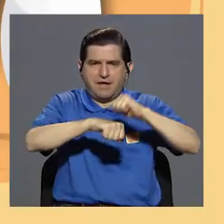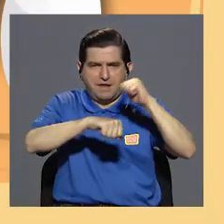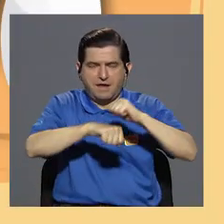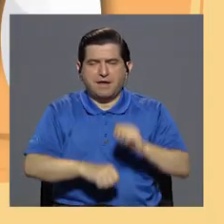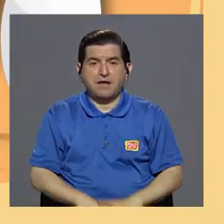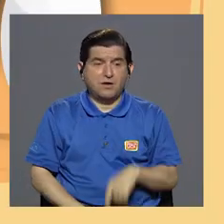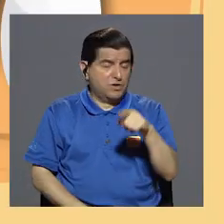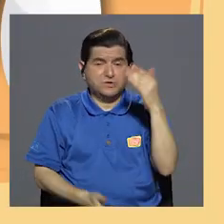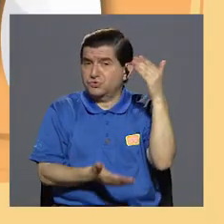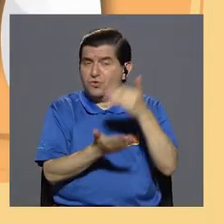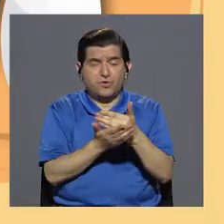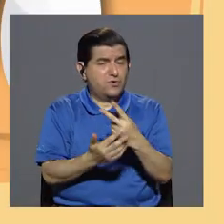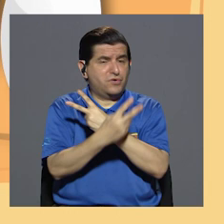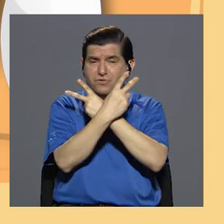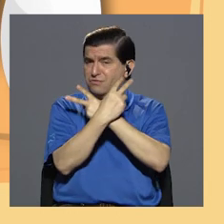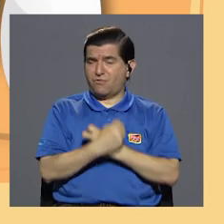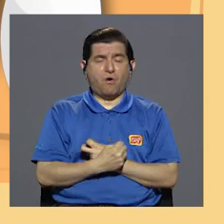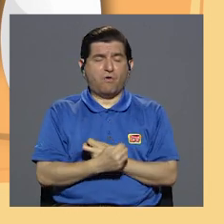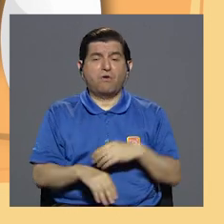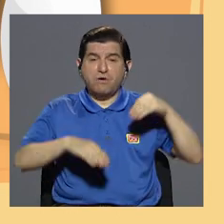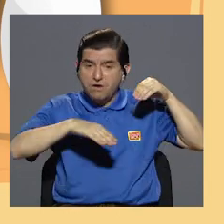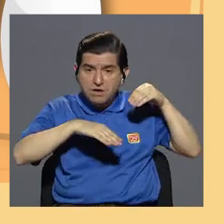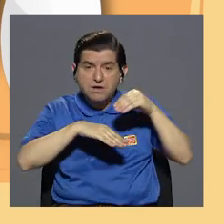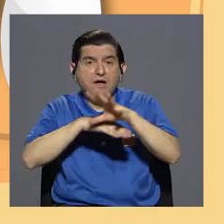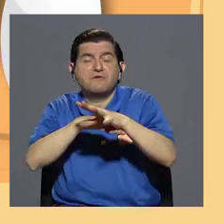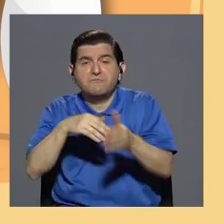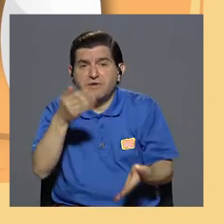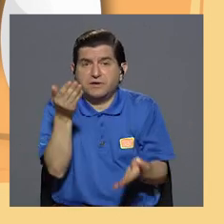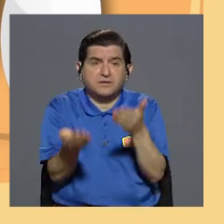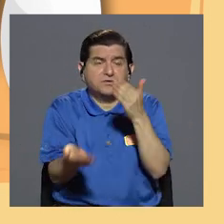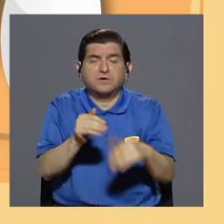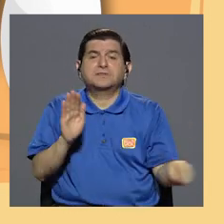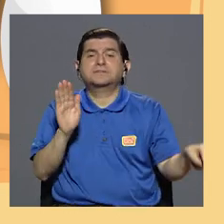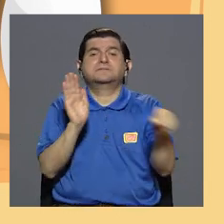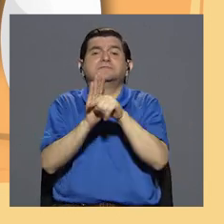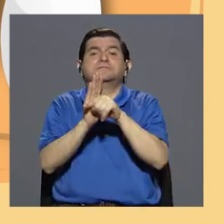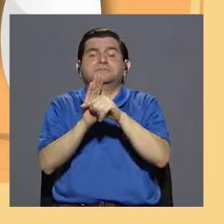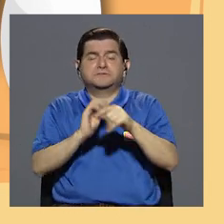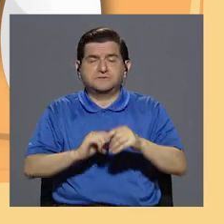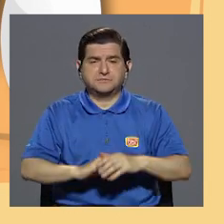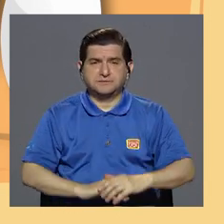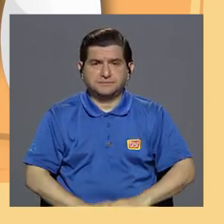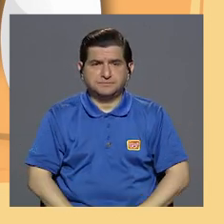no inactiva el veneno y puede más bien tener un efecto negativo.